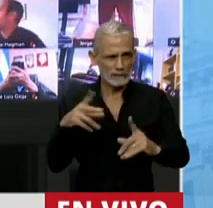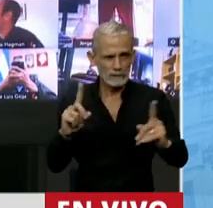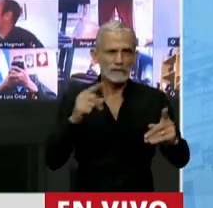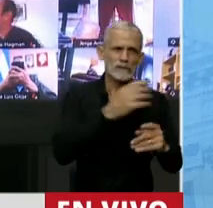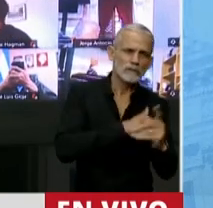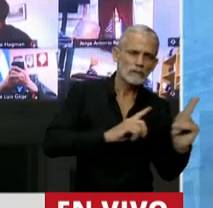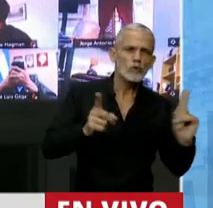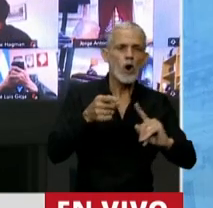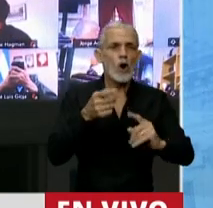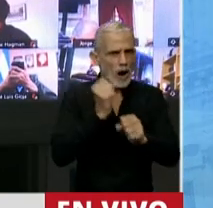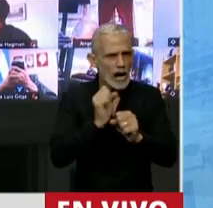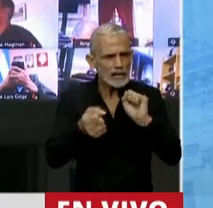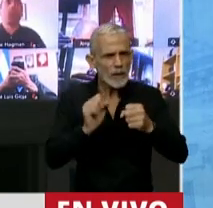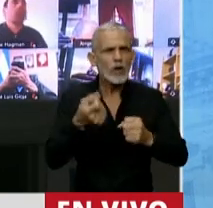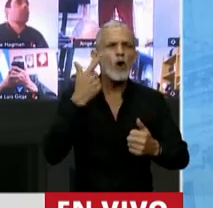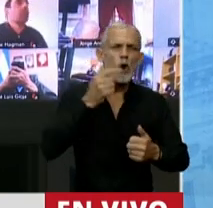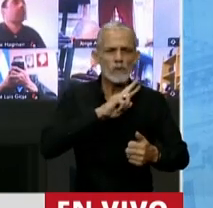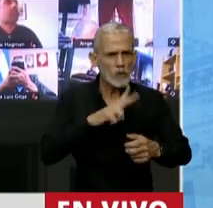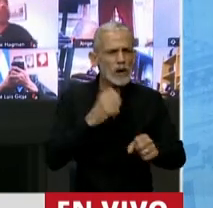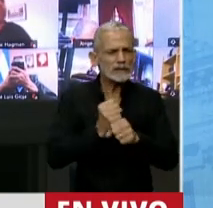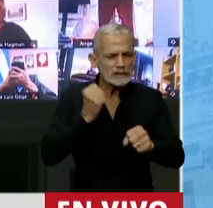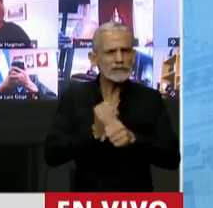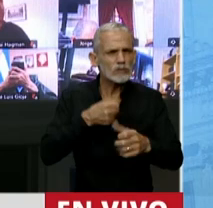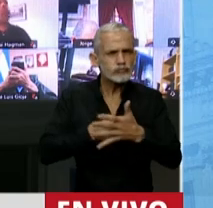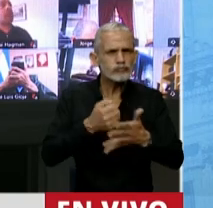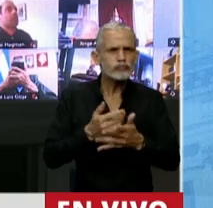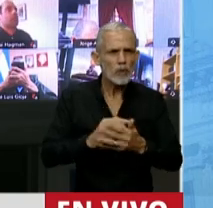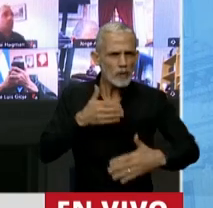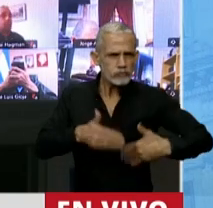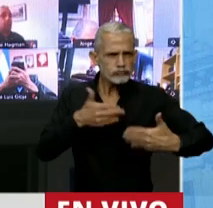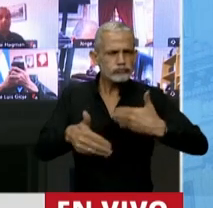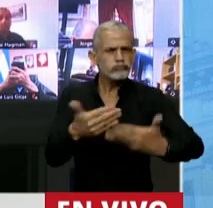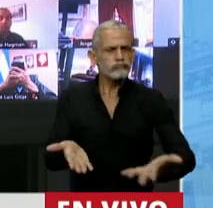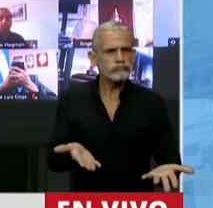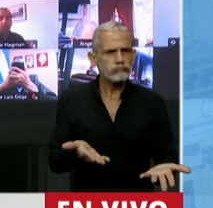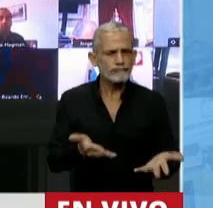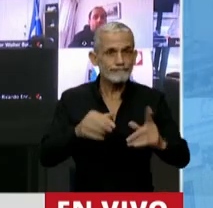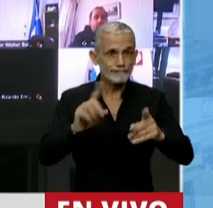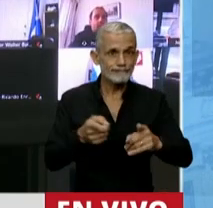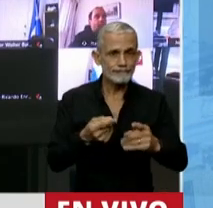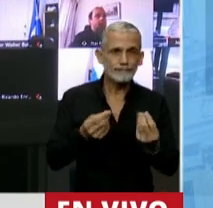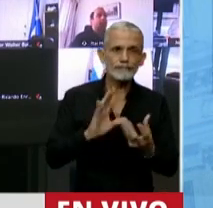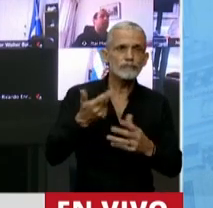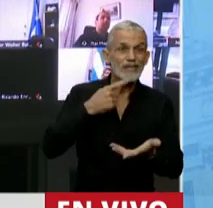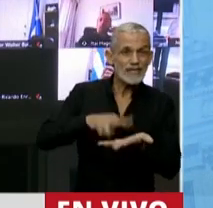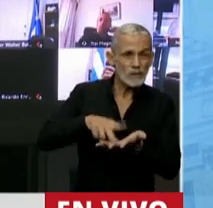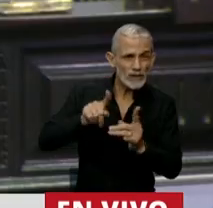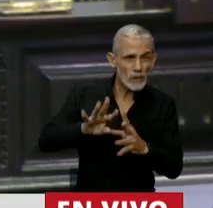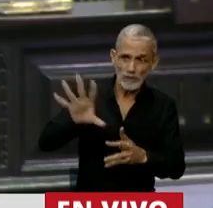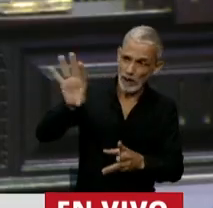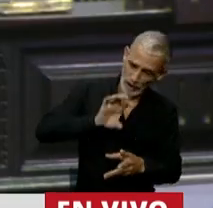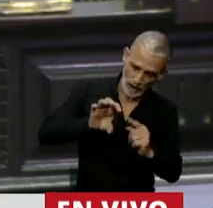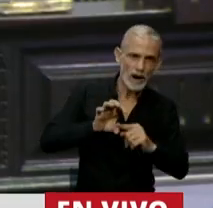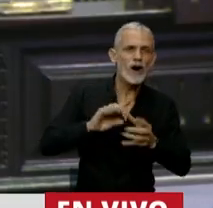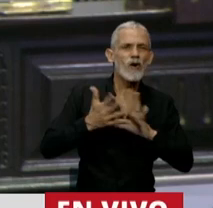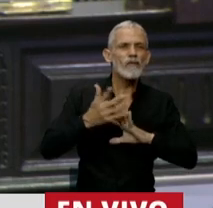a aquellas mujeres y hombres que la pelean cada día por salir adelante, este es un instrumento que basado